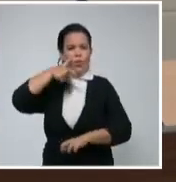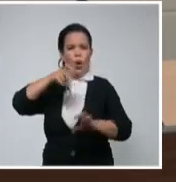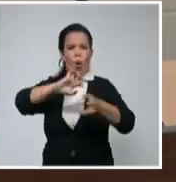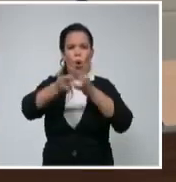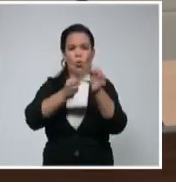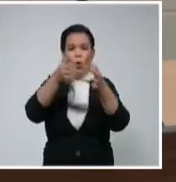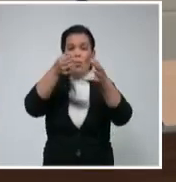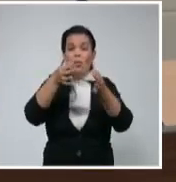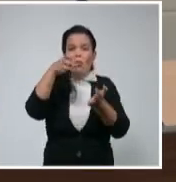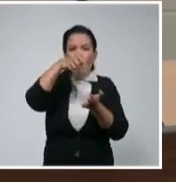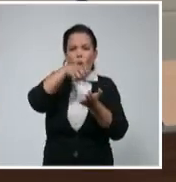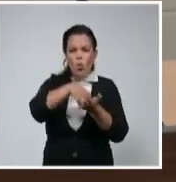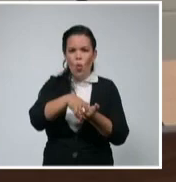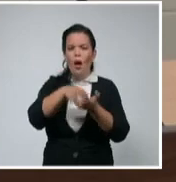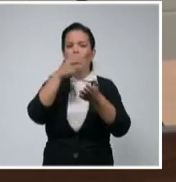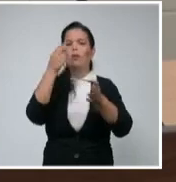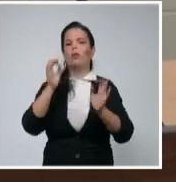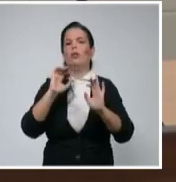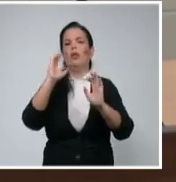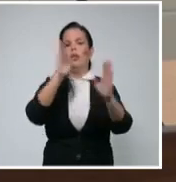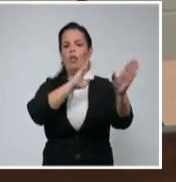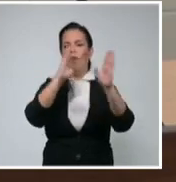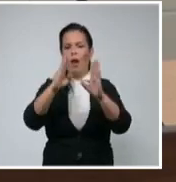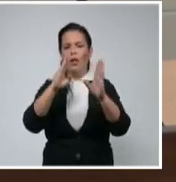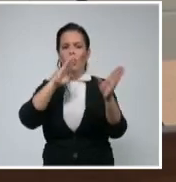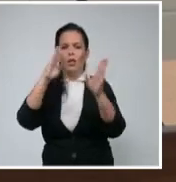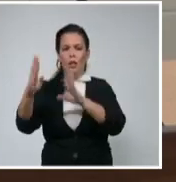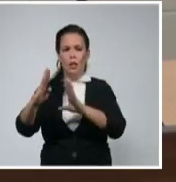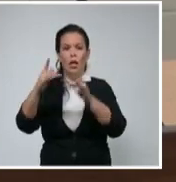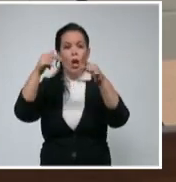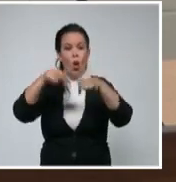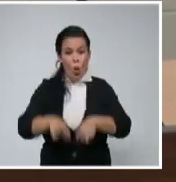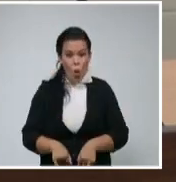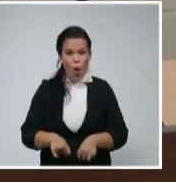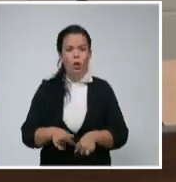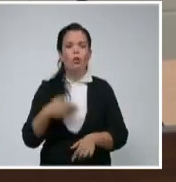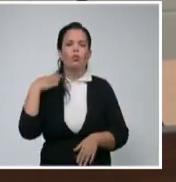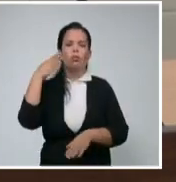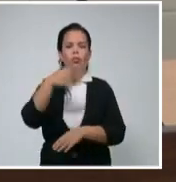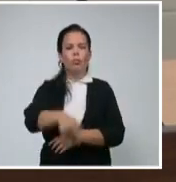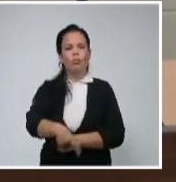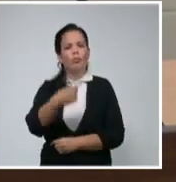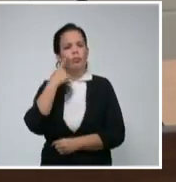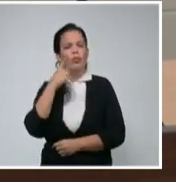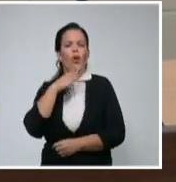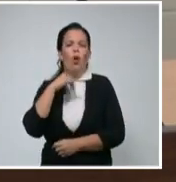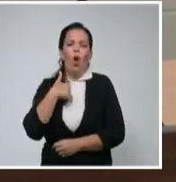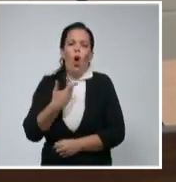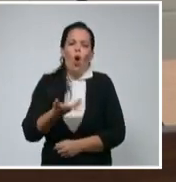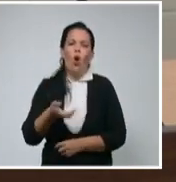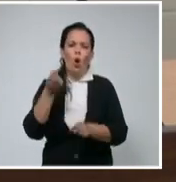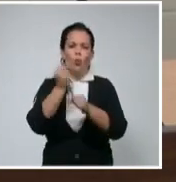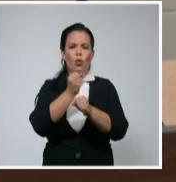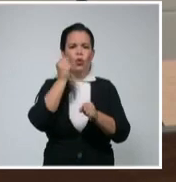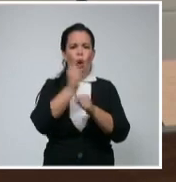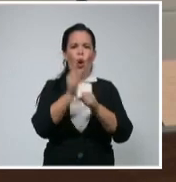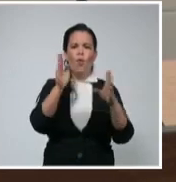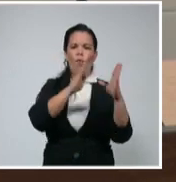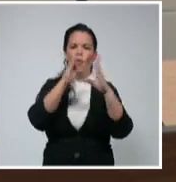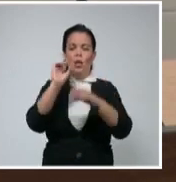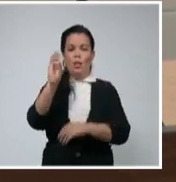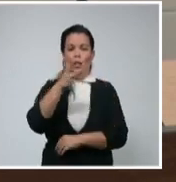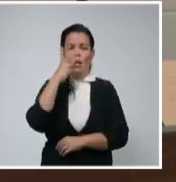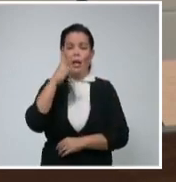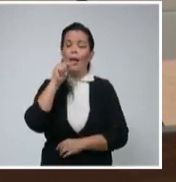realizado las fases 1, las fases 2 y así veíamos hoy la proyección de trabajo que tenemos con relación a esta fase 3, que es una fase